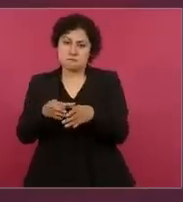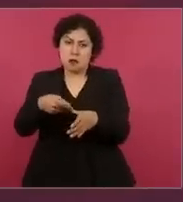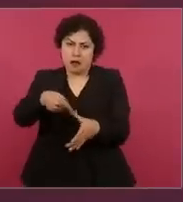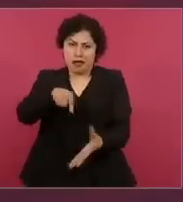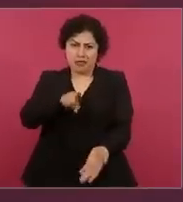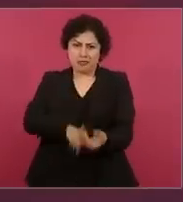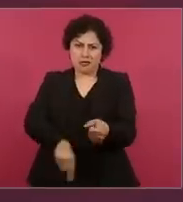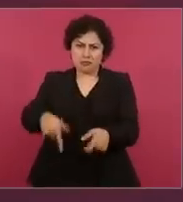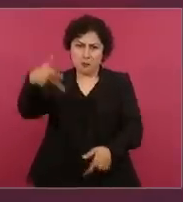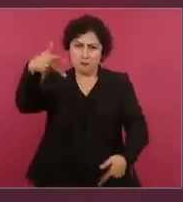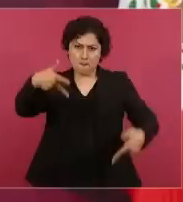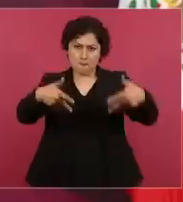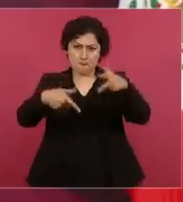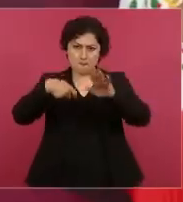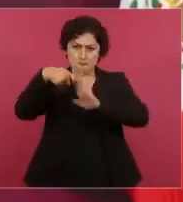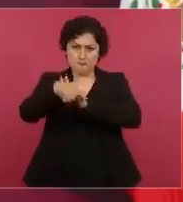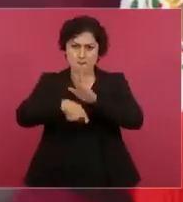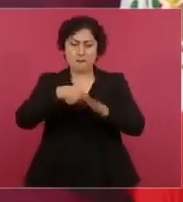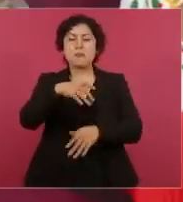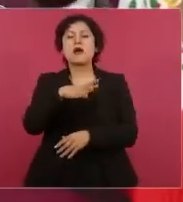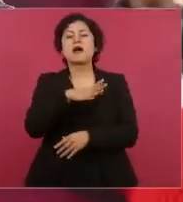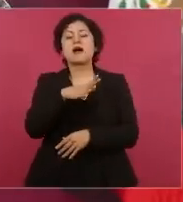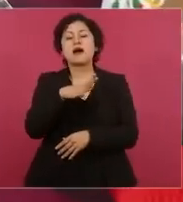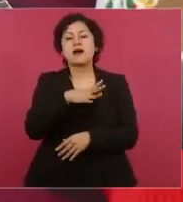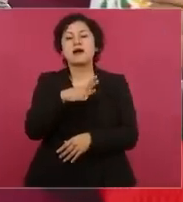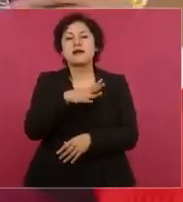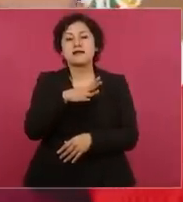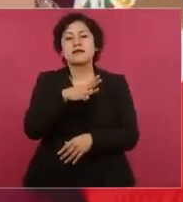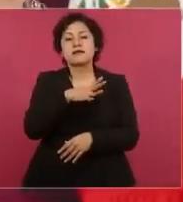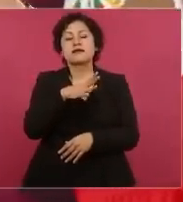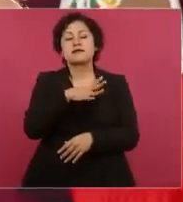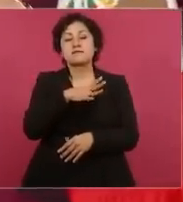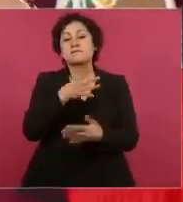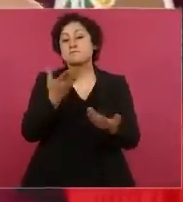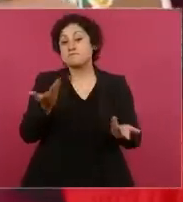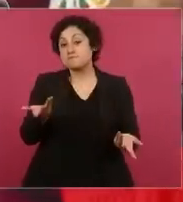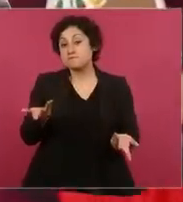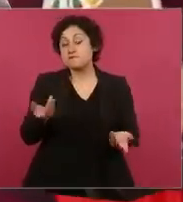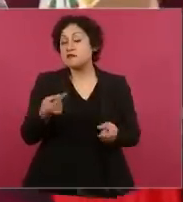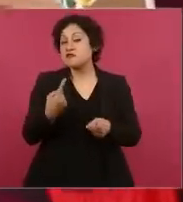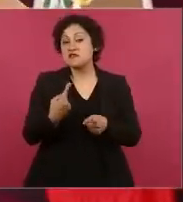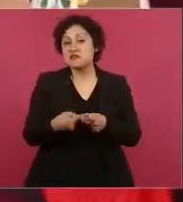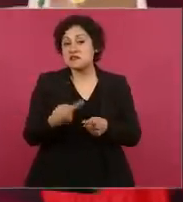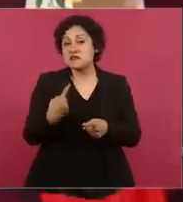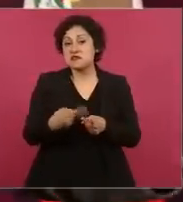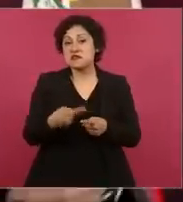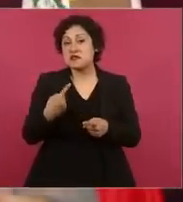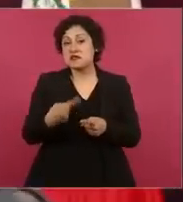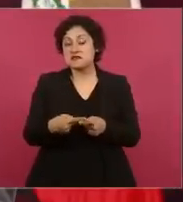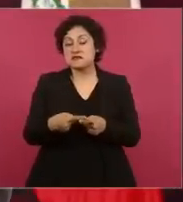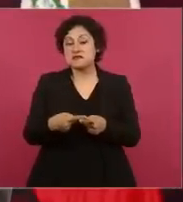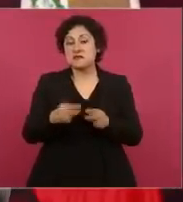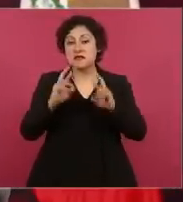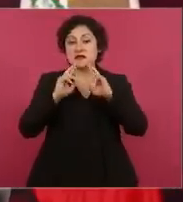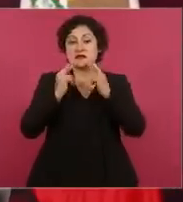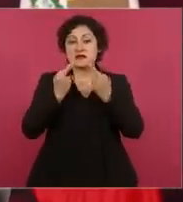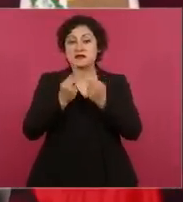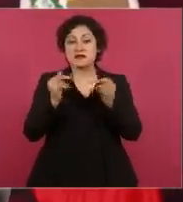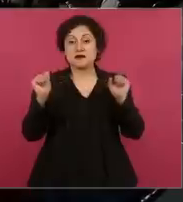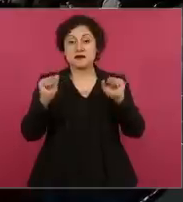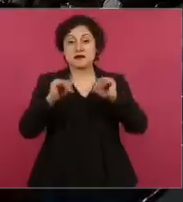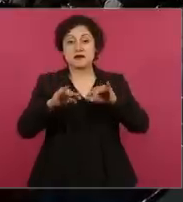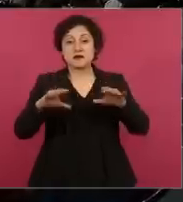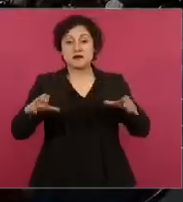y participaban funcionarios del